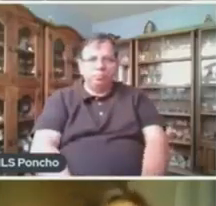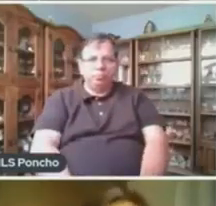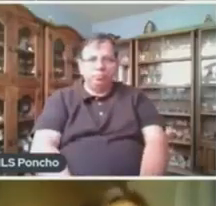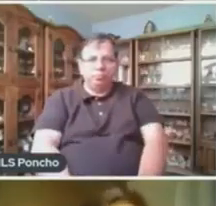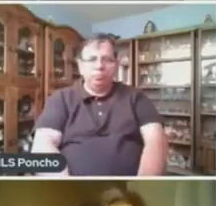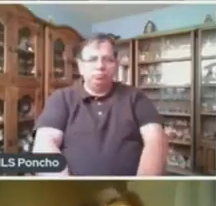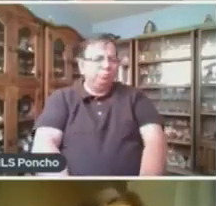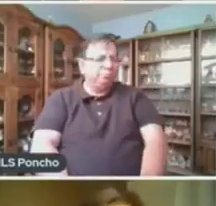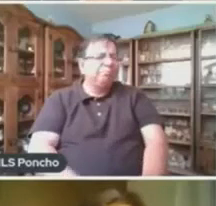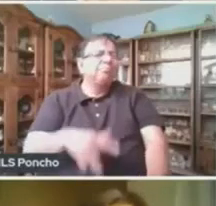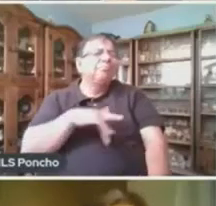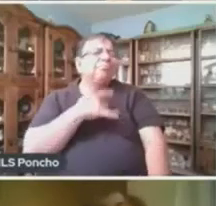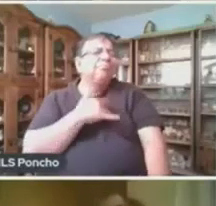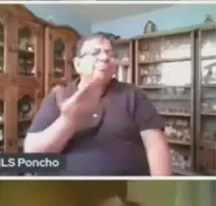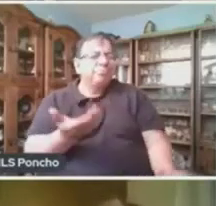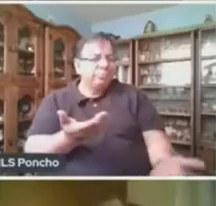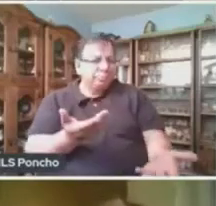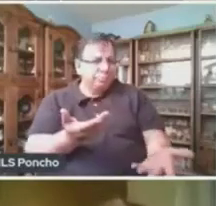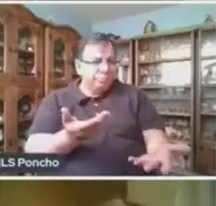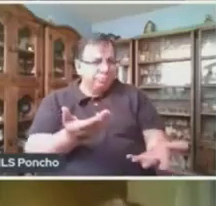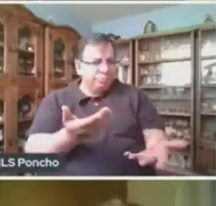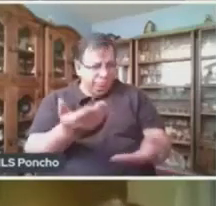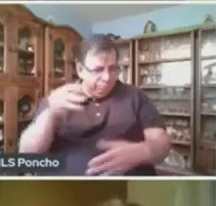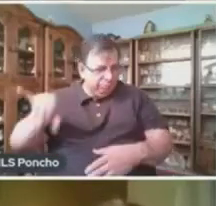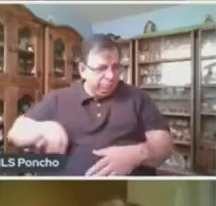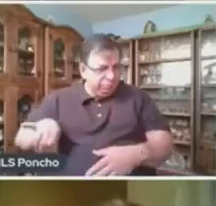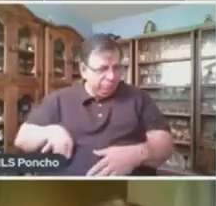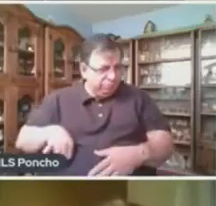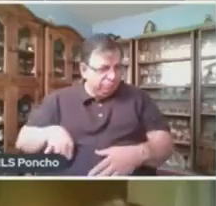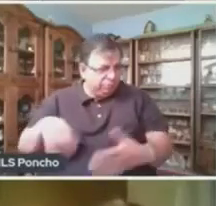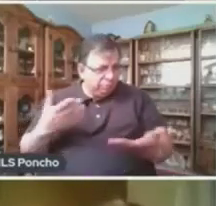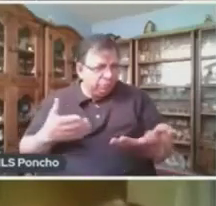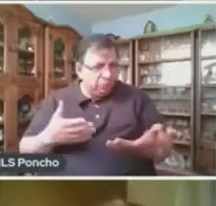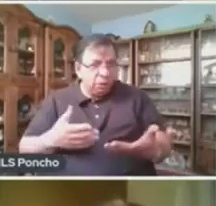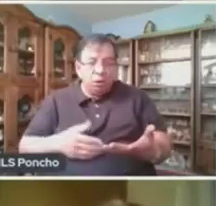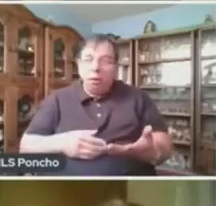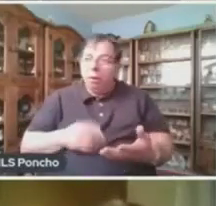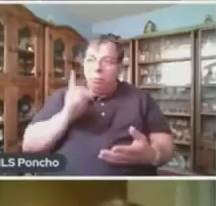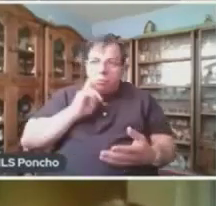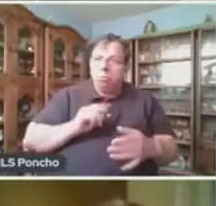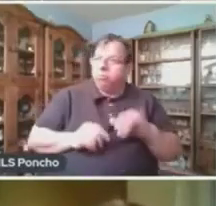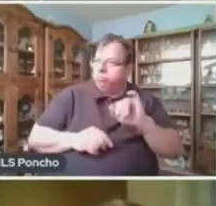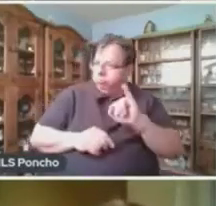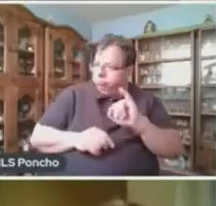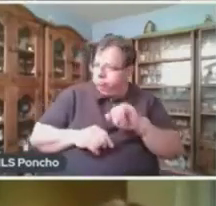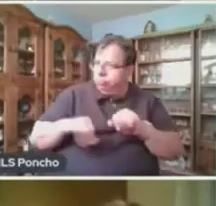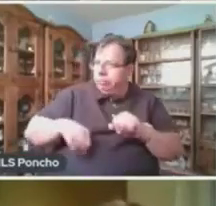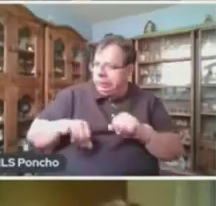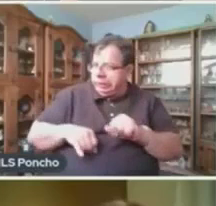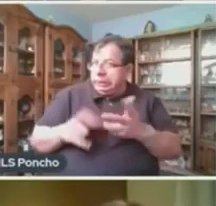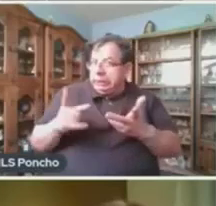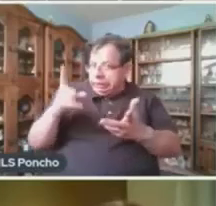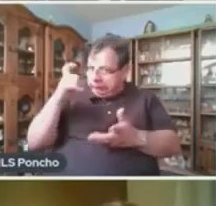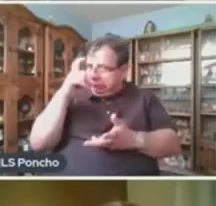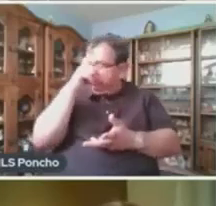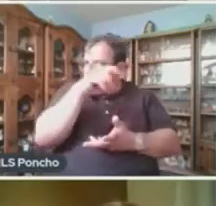¿Cómo ven chicos? ¿Les parece interesante? Sí maestra, es muy interesante y complejo